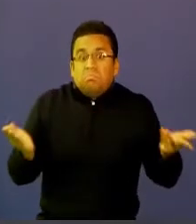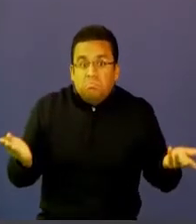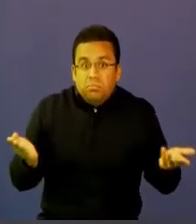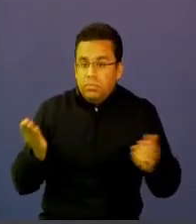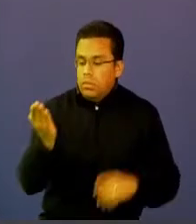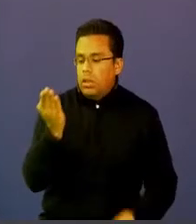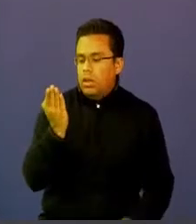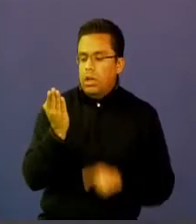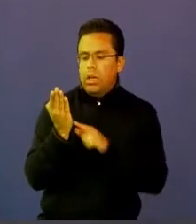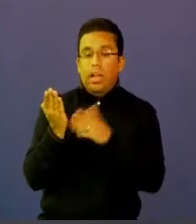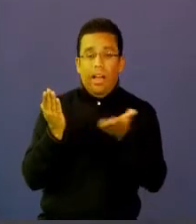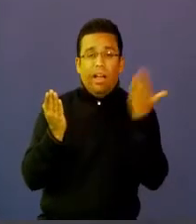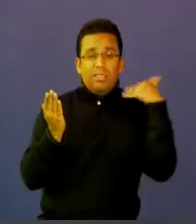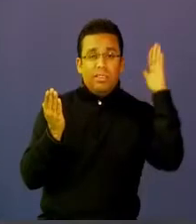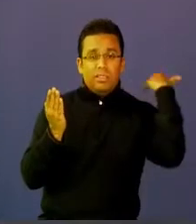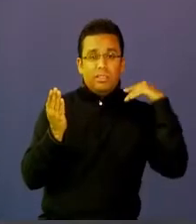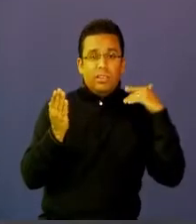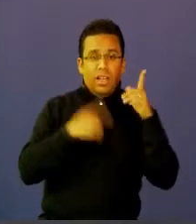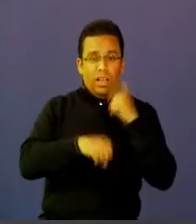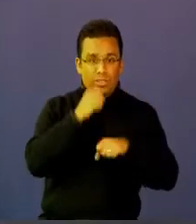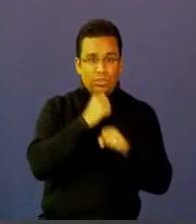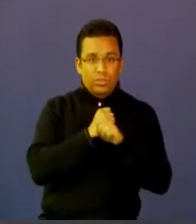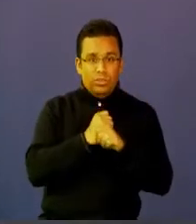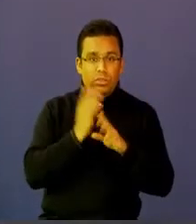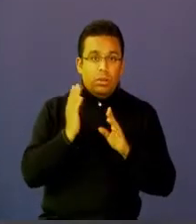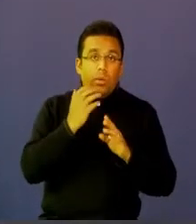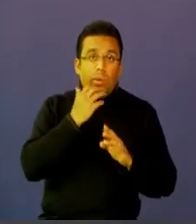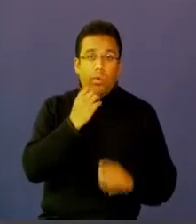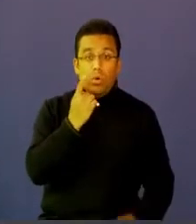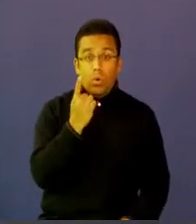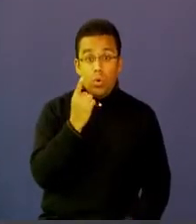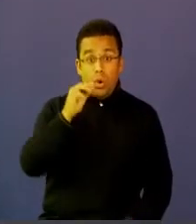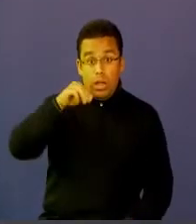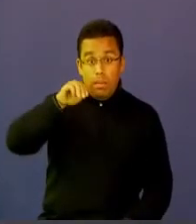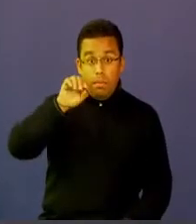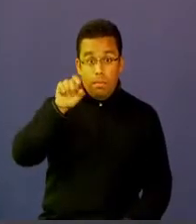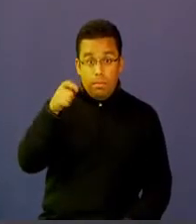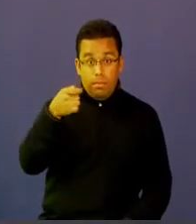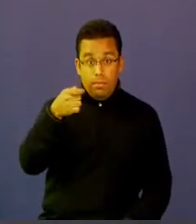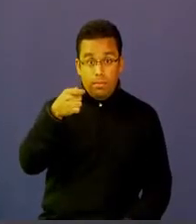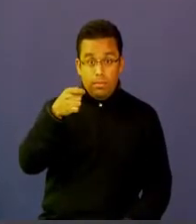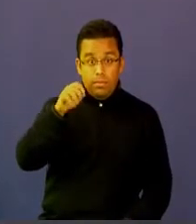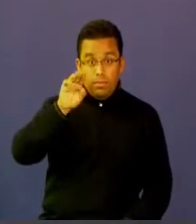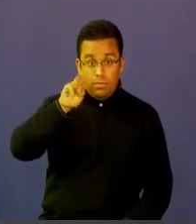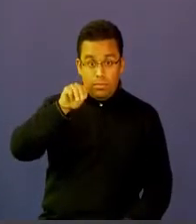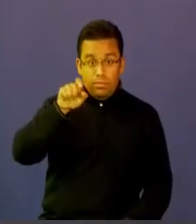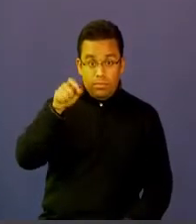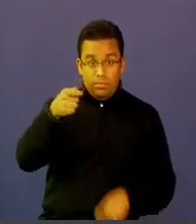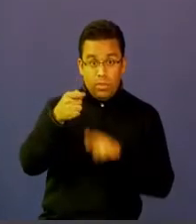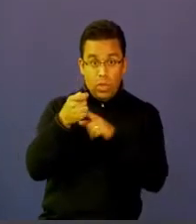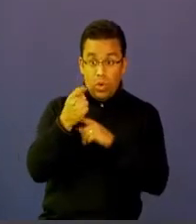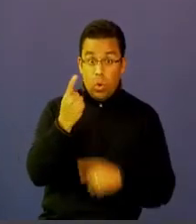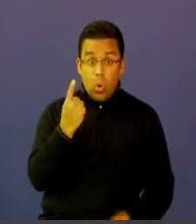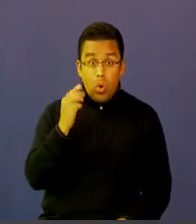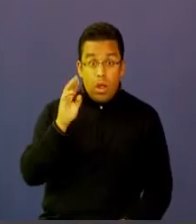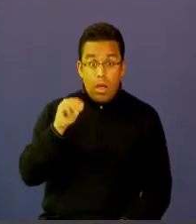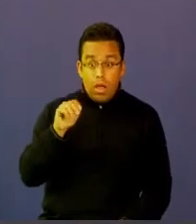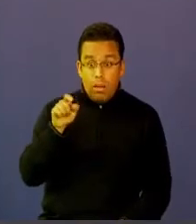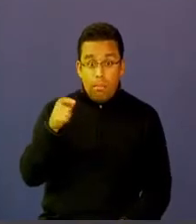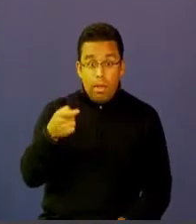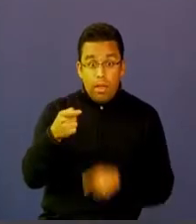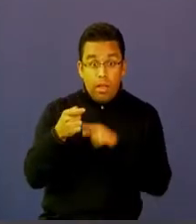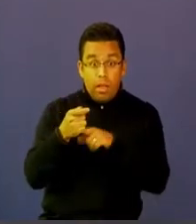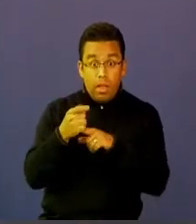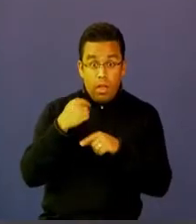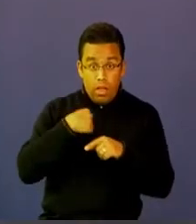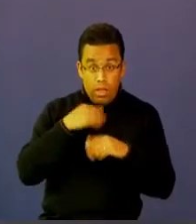hace un par de años, el consumo, tener una mega de Internet en la casa, era demasiado. Tener una mega era